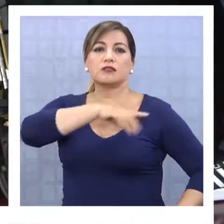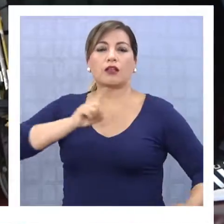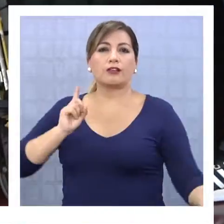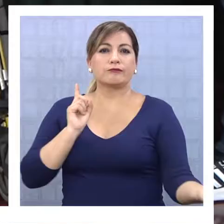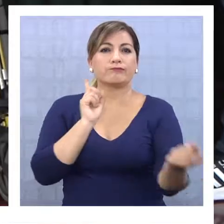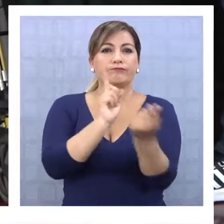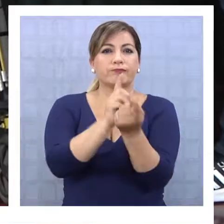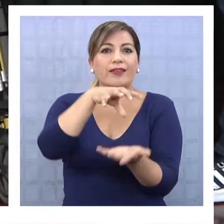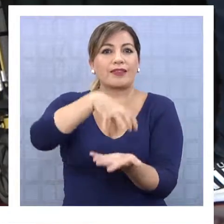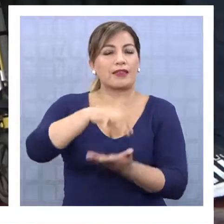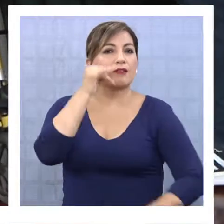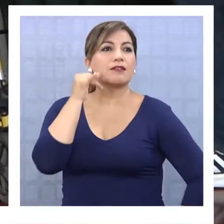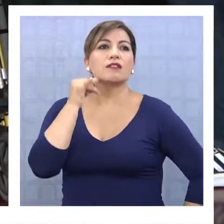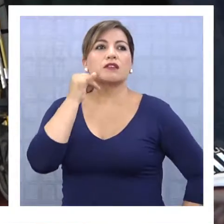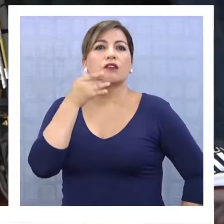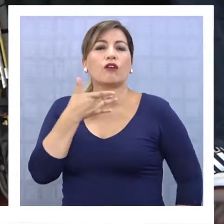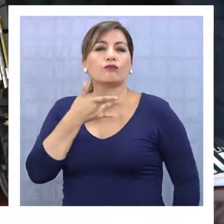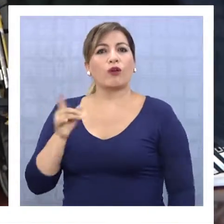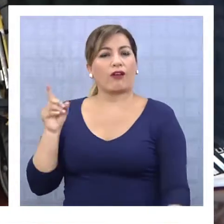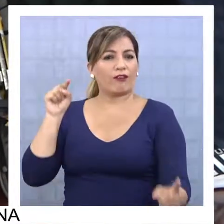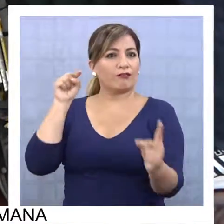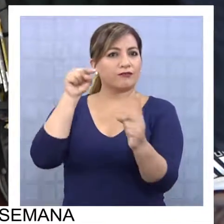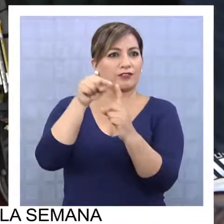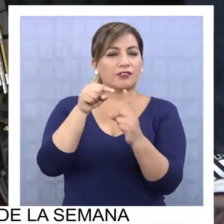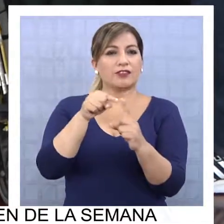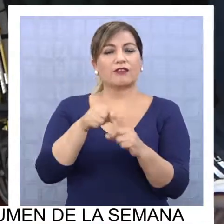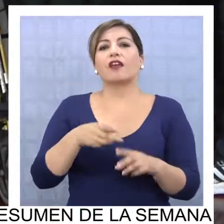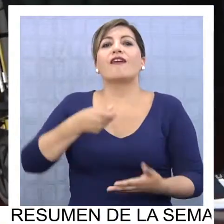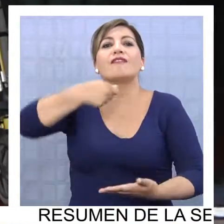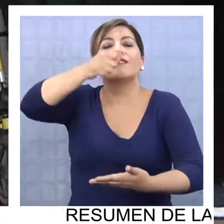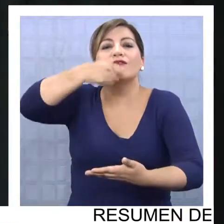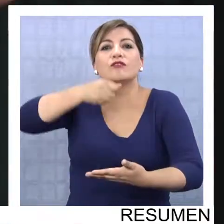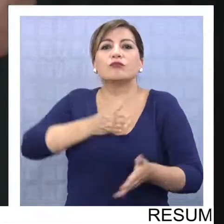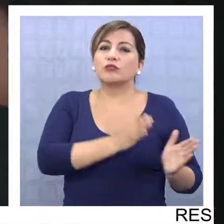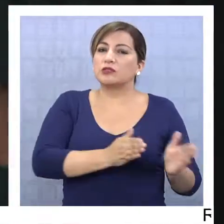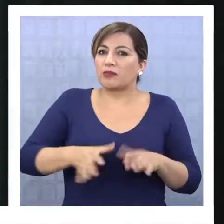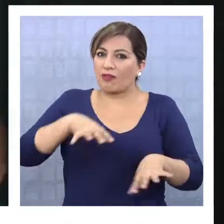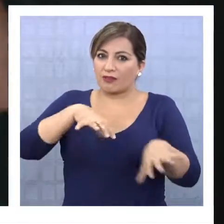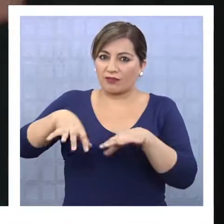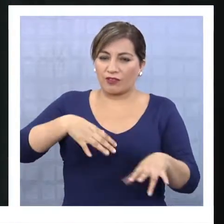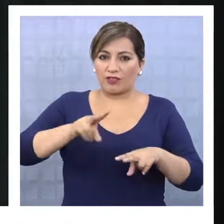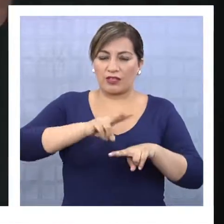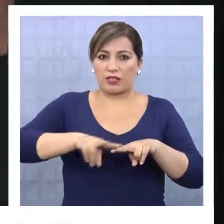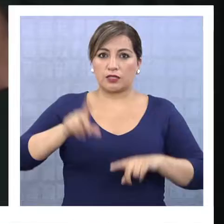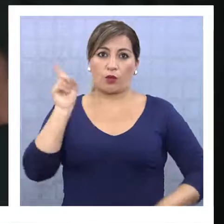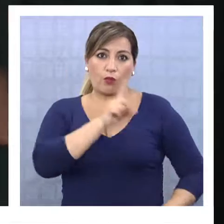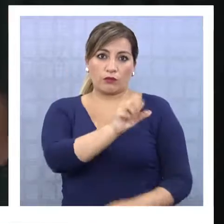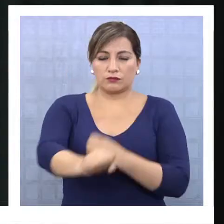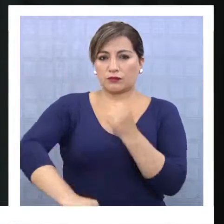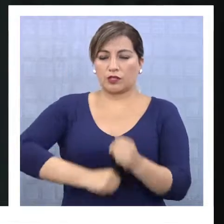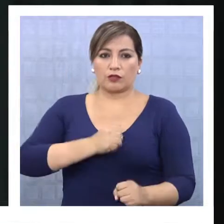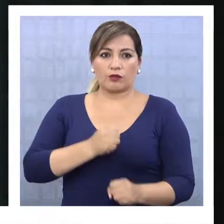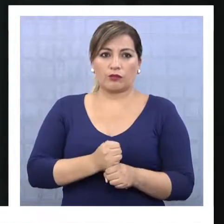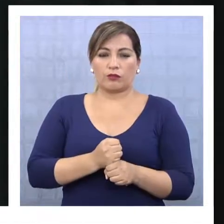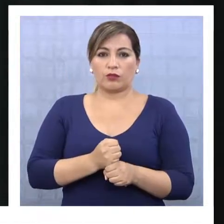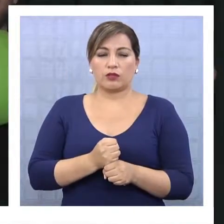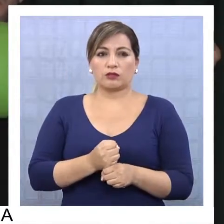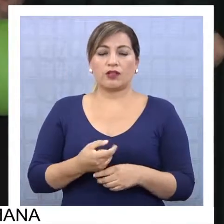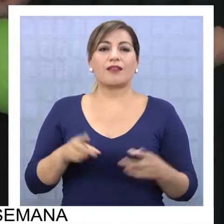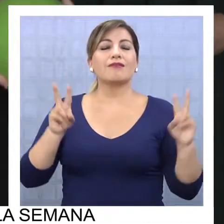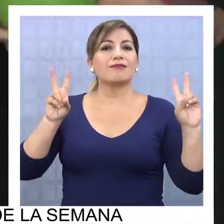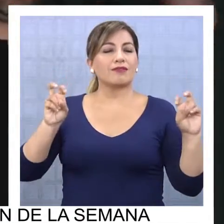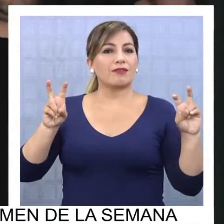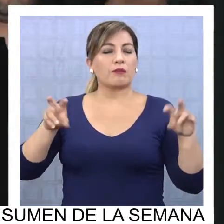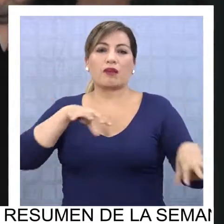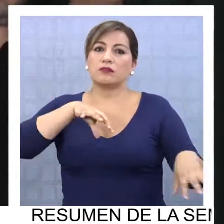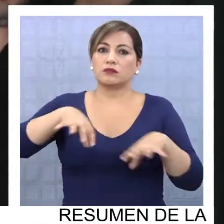país se reunieron en Iquique, con la finalidad de evaluar los procedimientos y actividades que han realizado el último año, tanto en